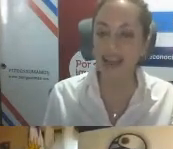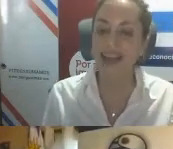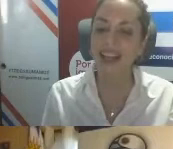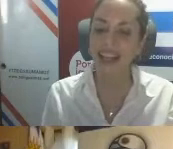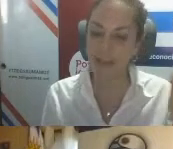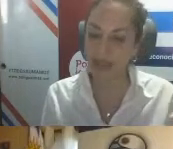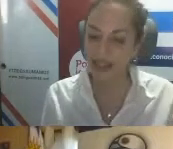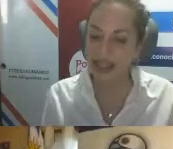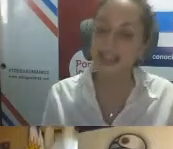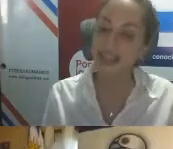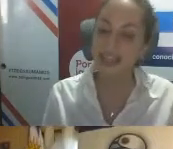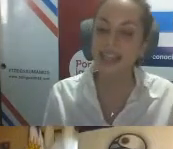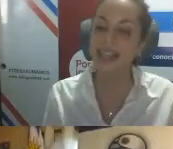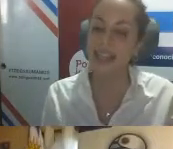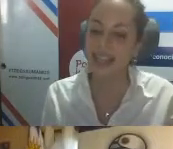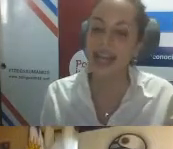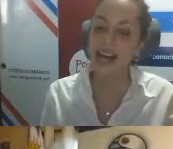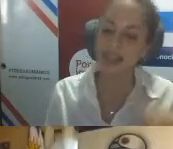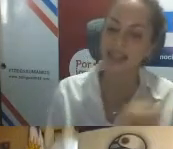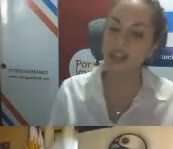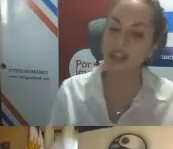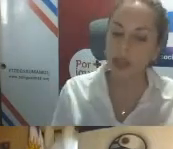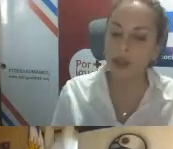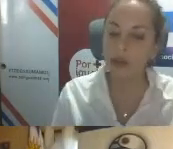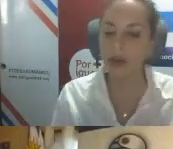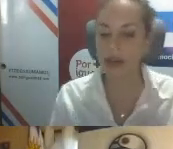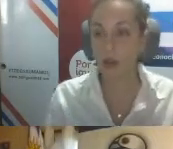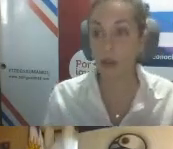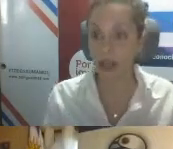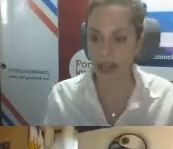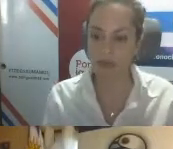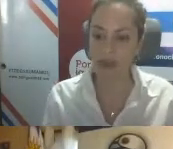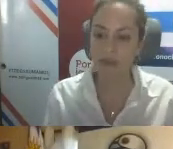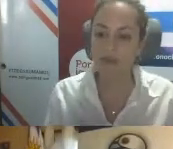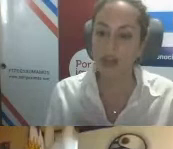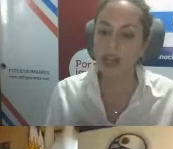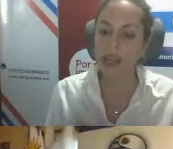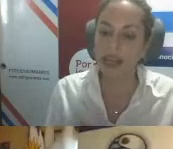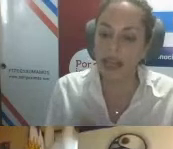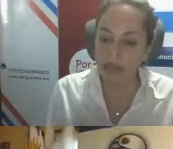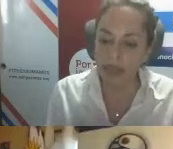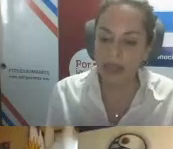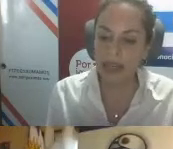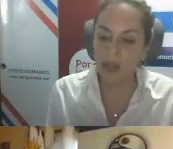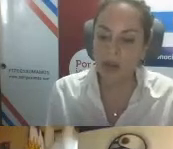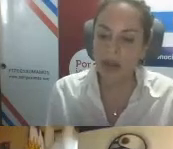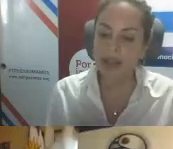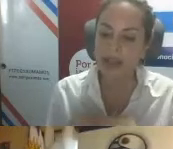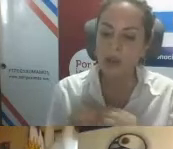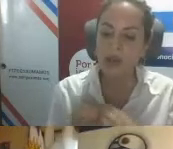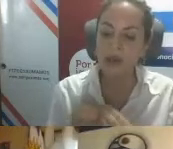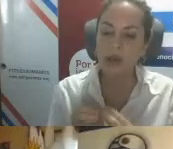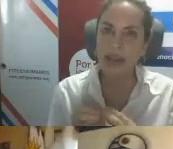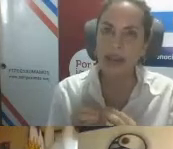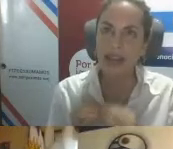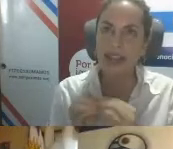forma independiente y a ser incluido en la comunidad. Y también en esto está